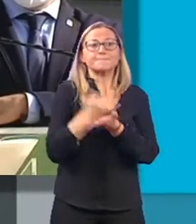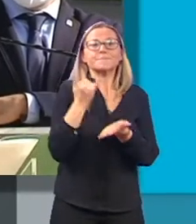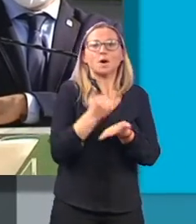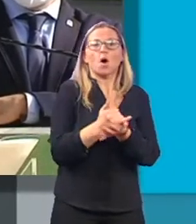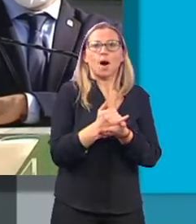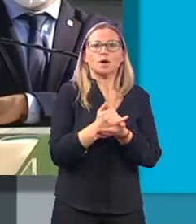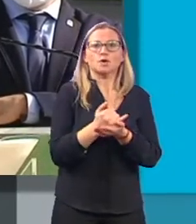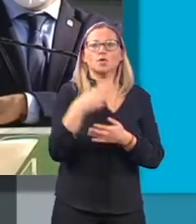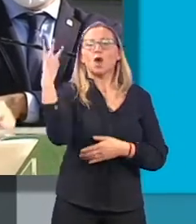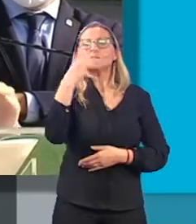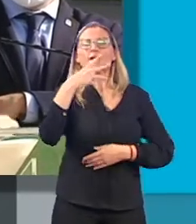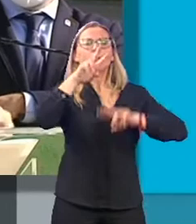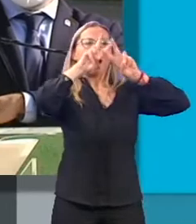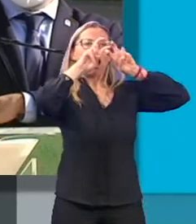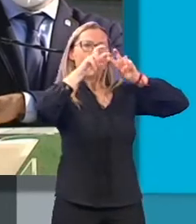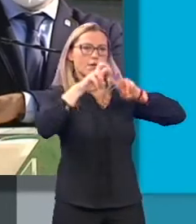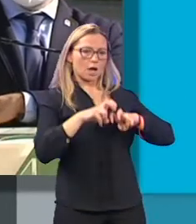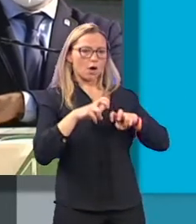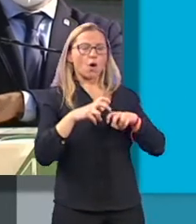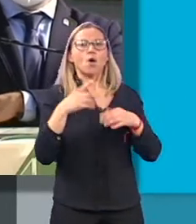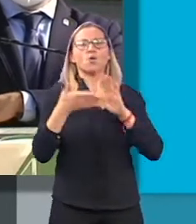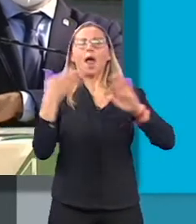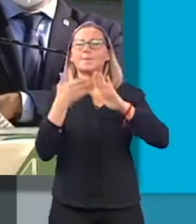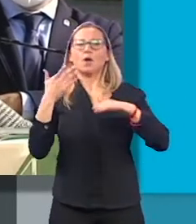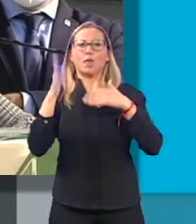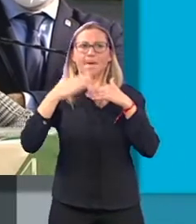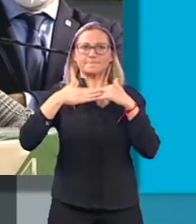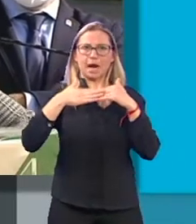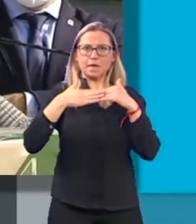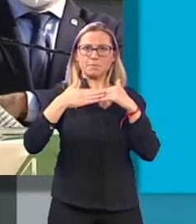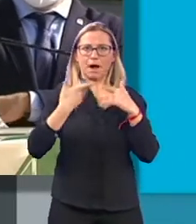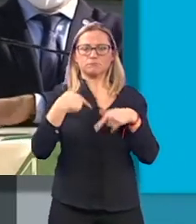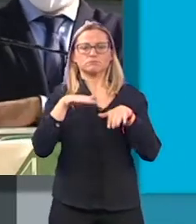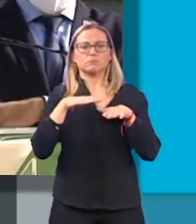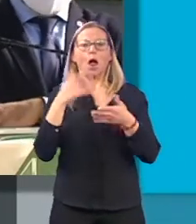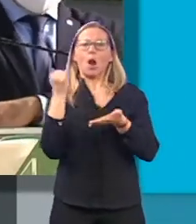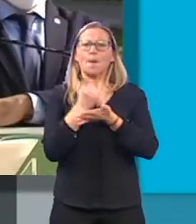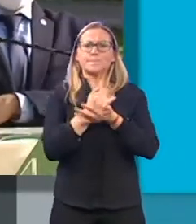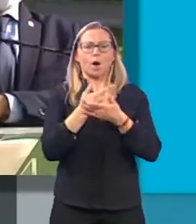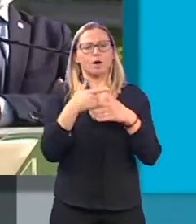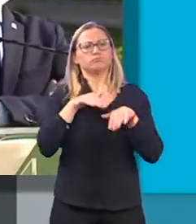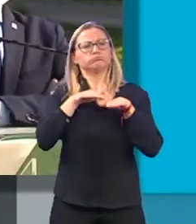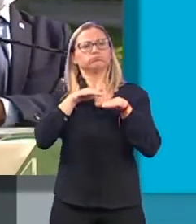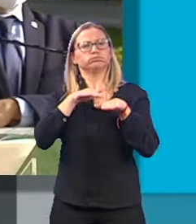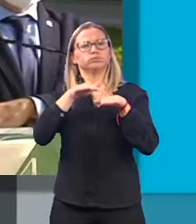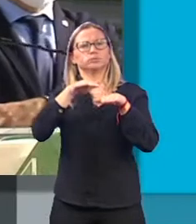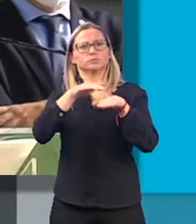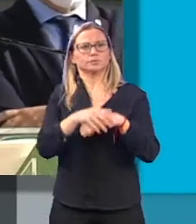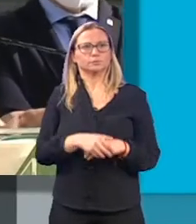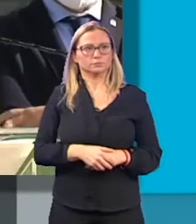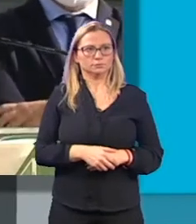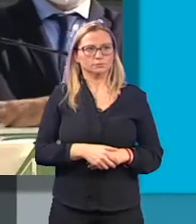Una tercera revisión, marcha a la vista, con una velocidad inferior comercial, garantizando la seguridad en todo el recorrido.